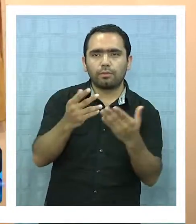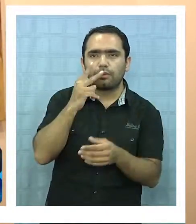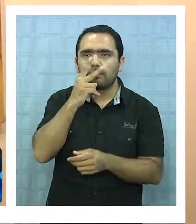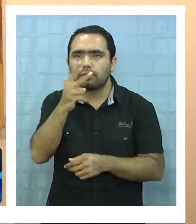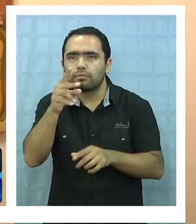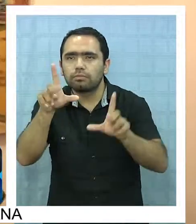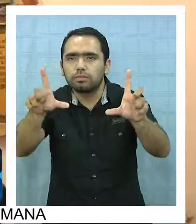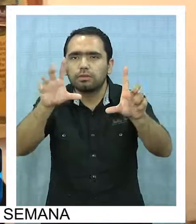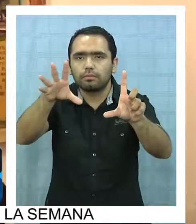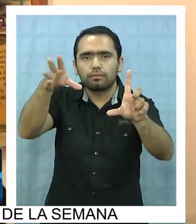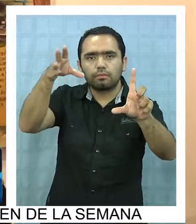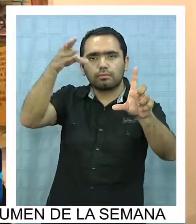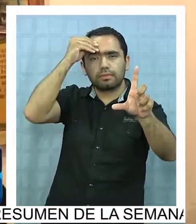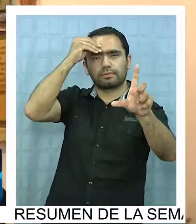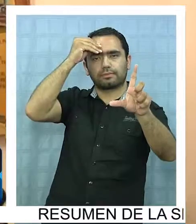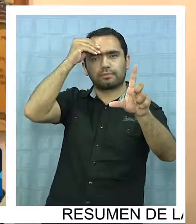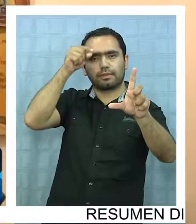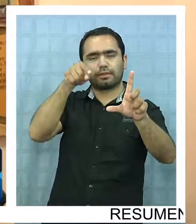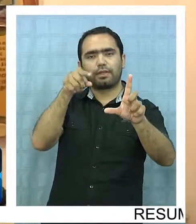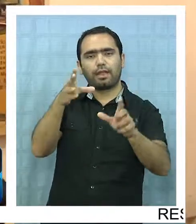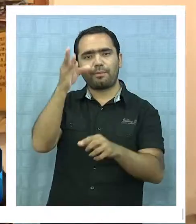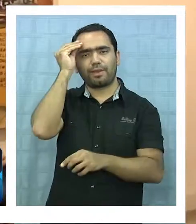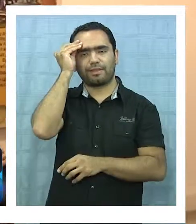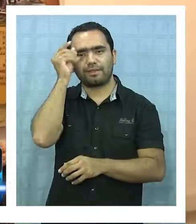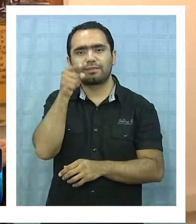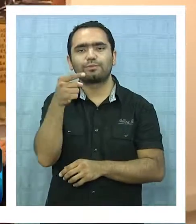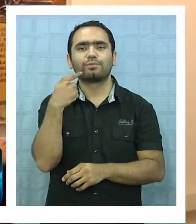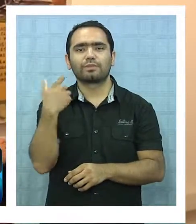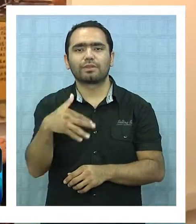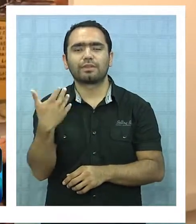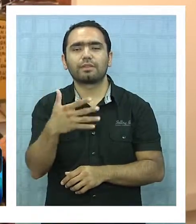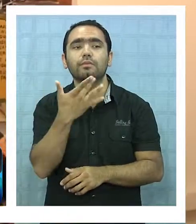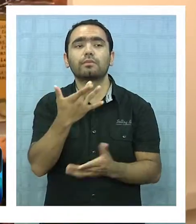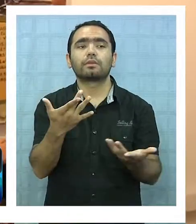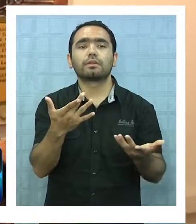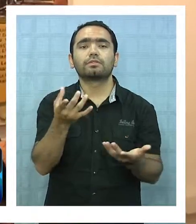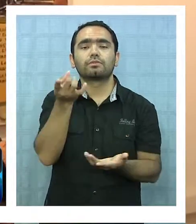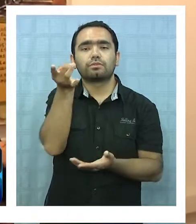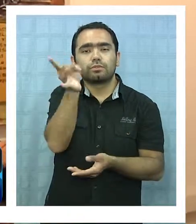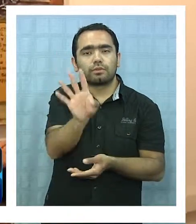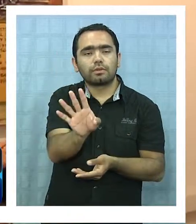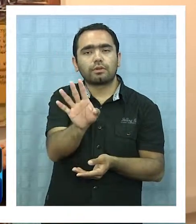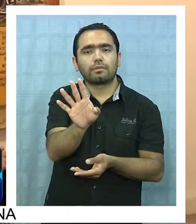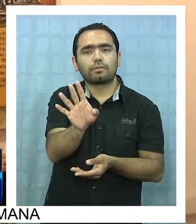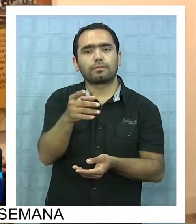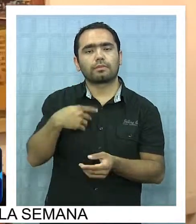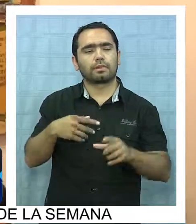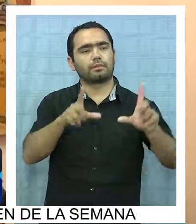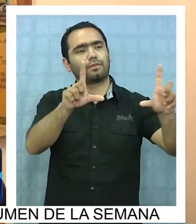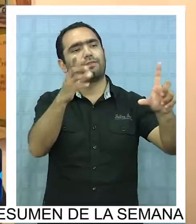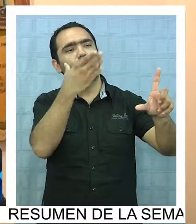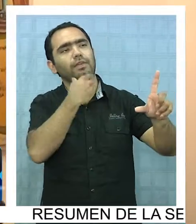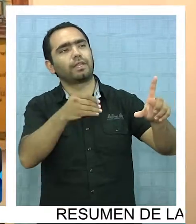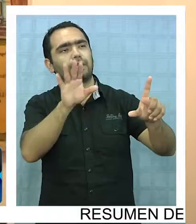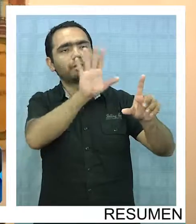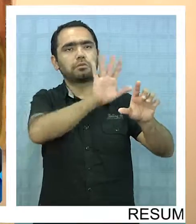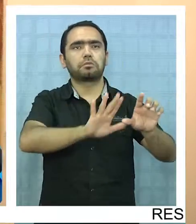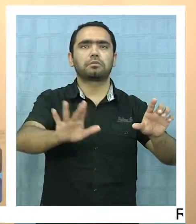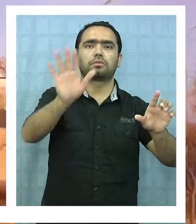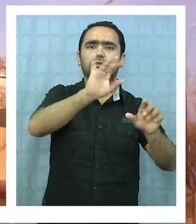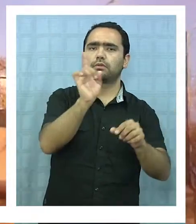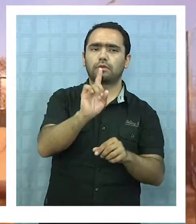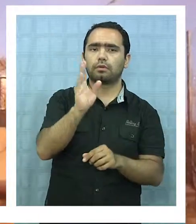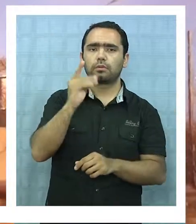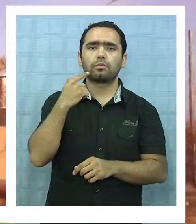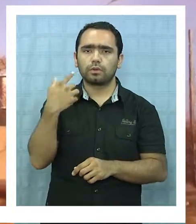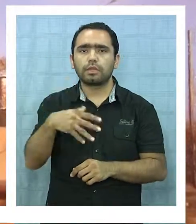para dejar, para dejar cosas, y eso es importante, porque no solamente es bonito tener una pintura que sea decorativa.